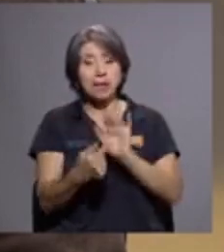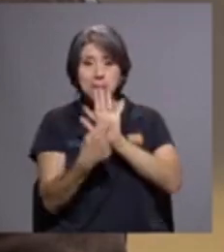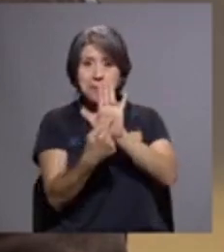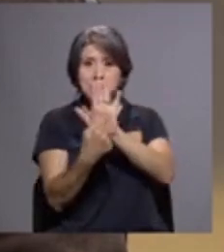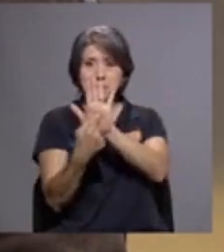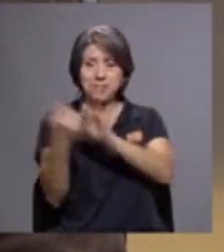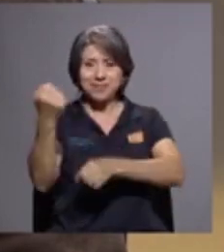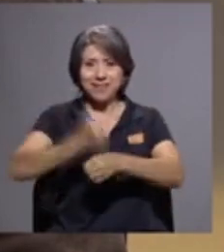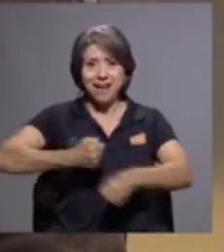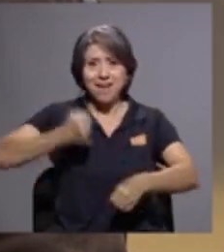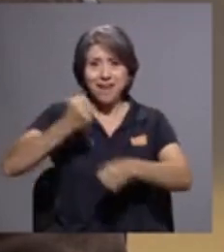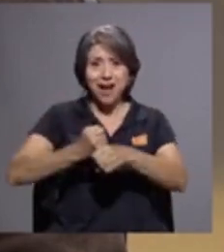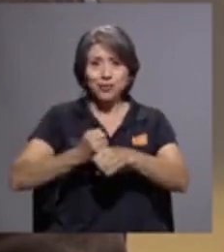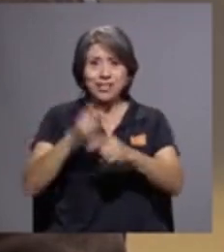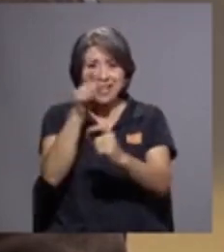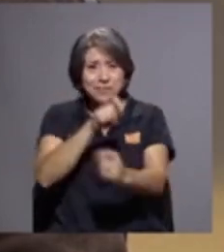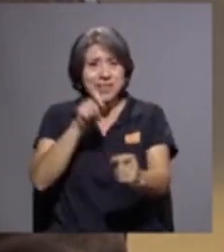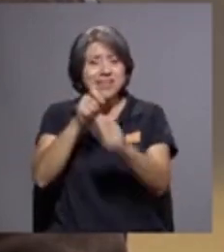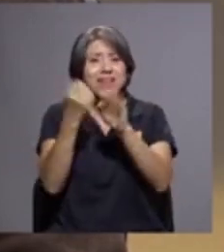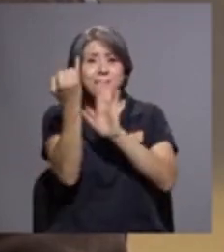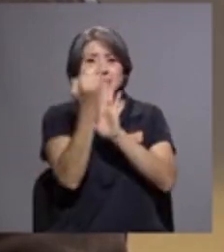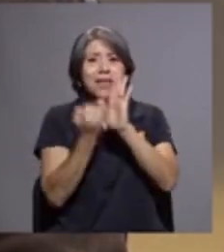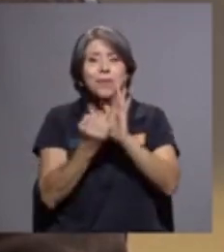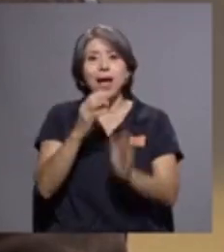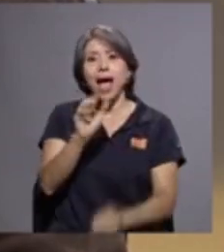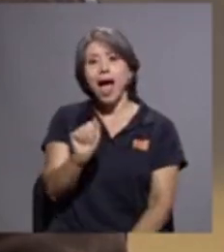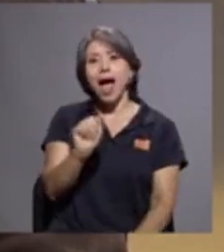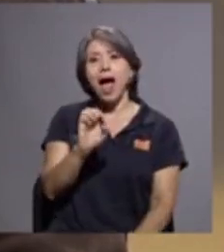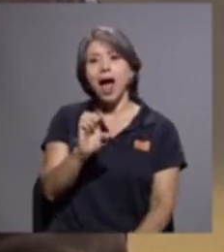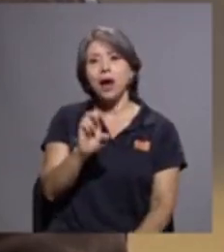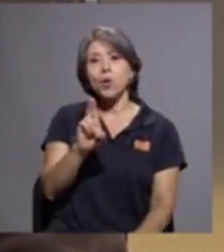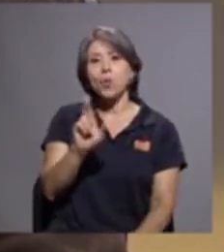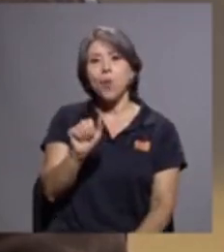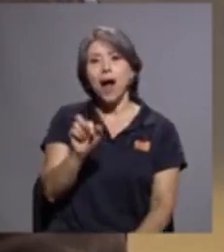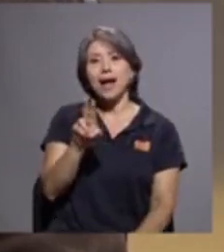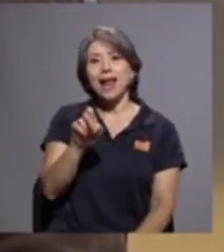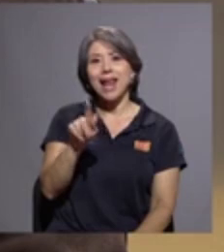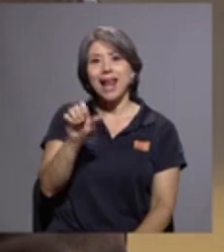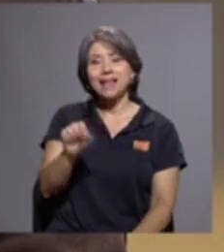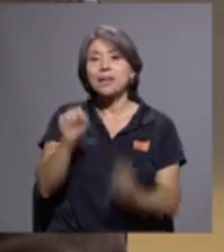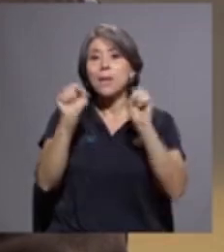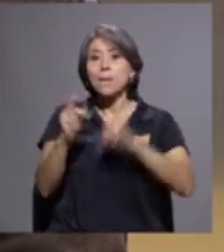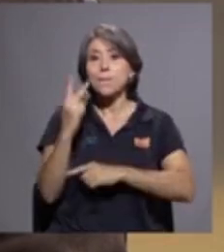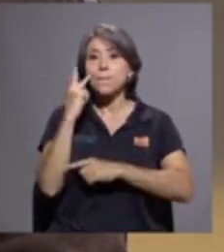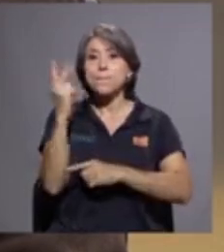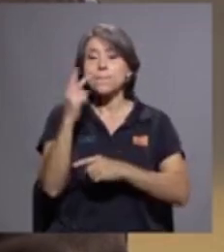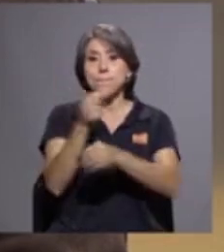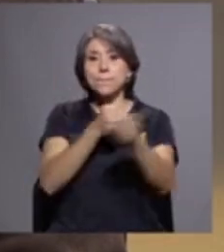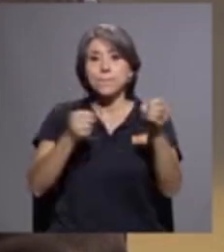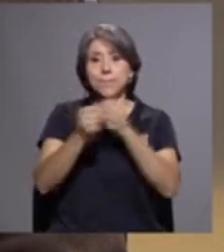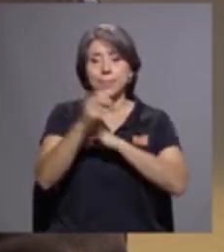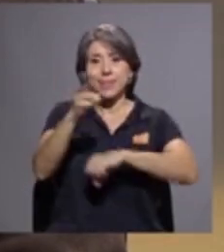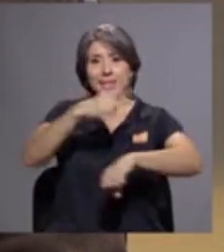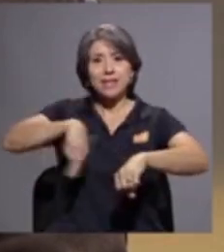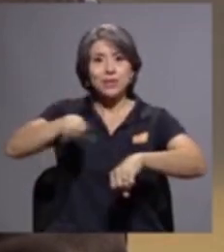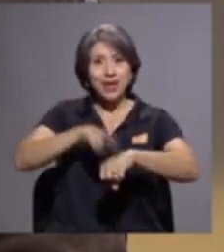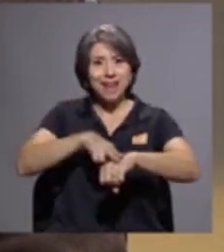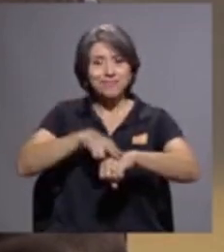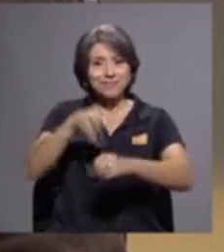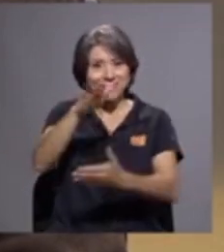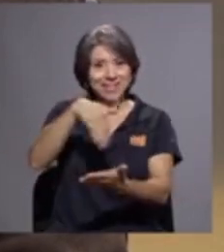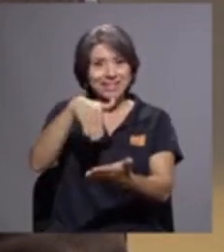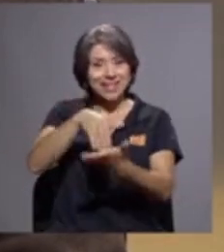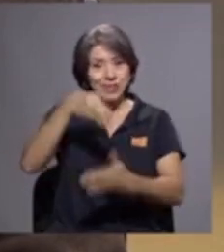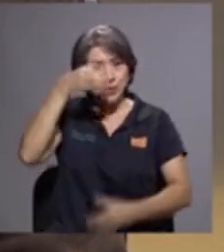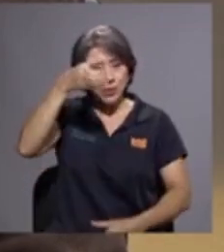específicamente son acuarelas y que los podrán apreciar en la Galería Nacional del Centro de